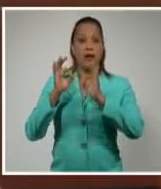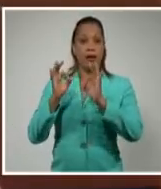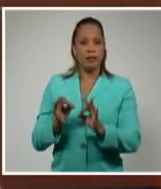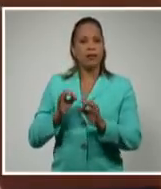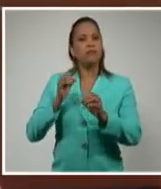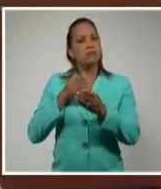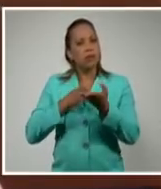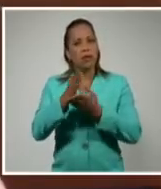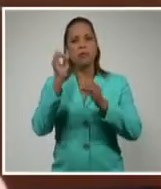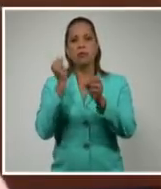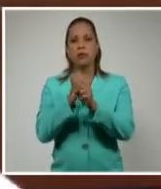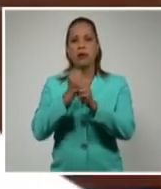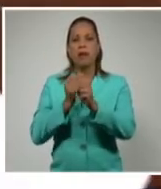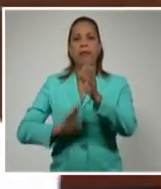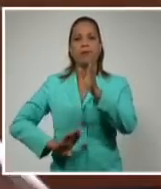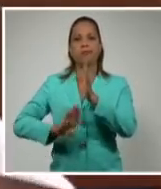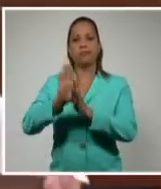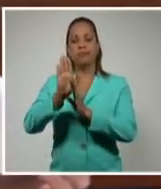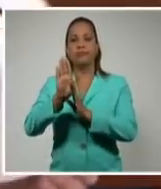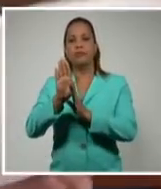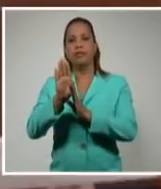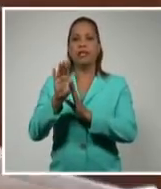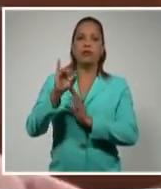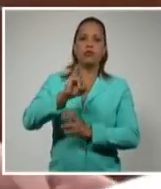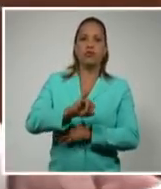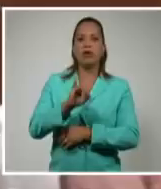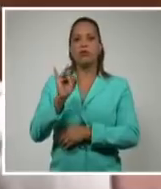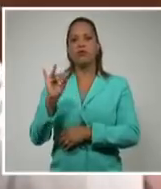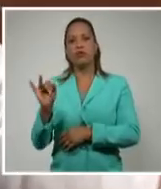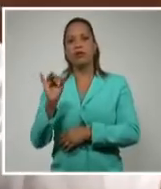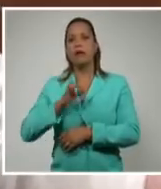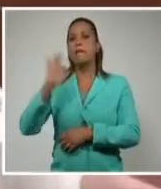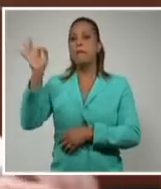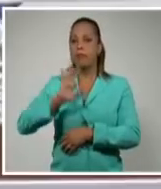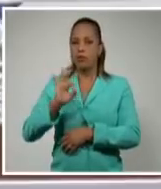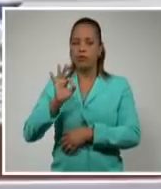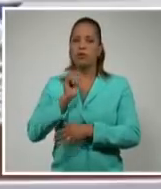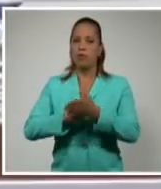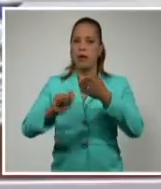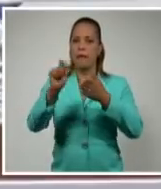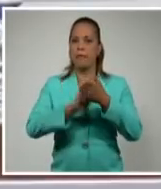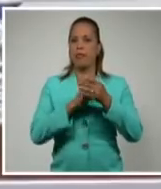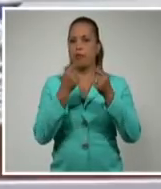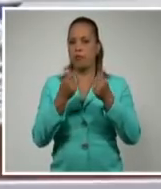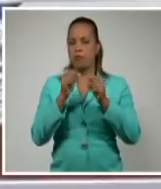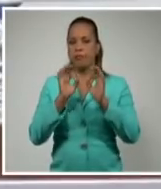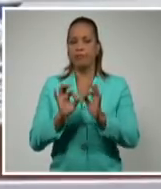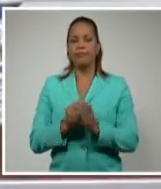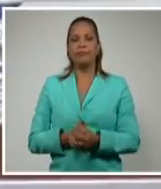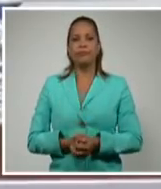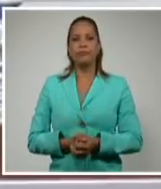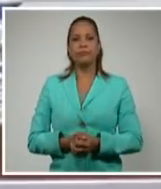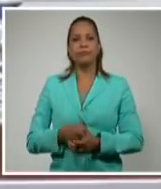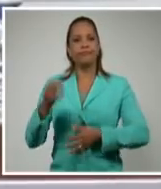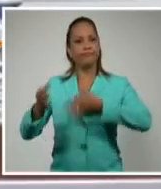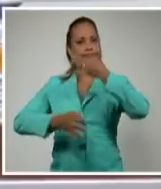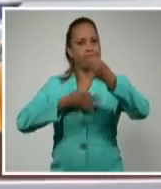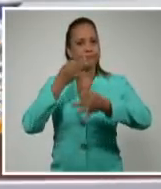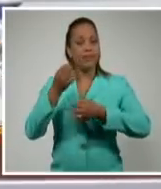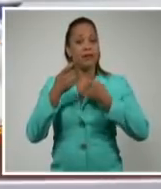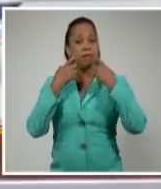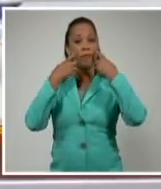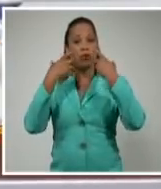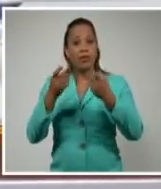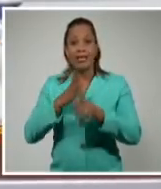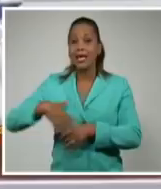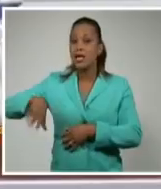trabajar por alcanzar el crecimiento entre un 6 y un 7% que hemos diseñado en el plan de la economía. Es importante, y nos escuchan aquí todos los